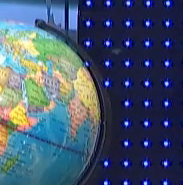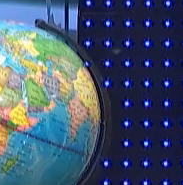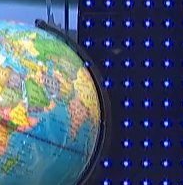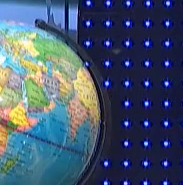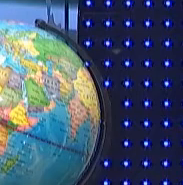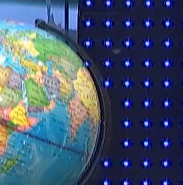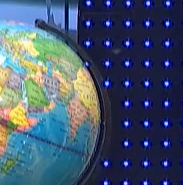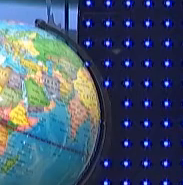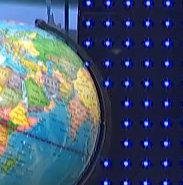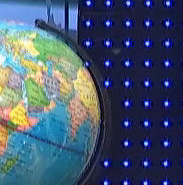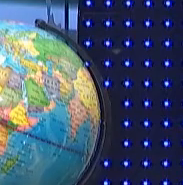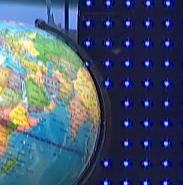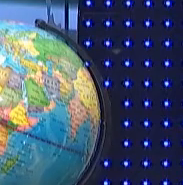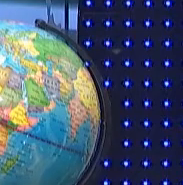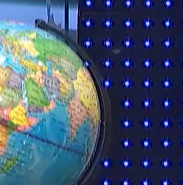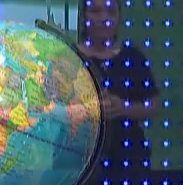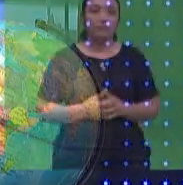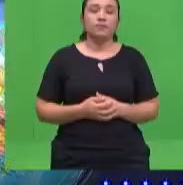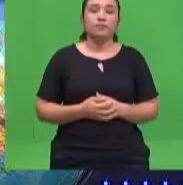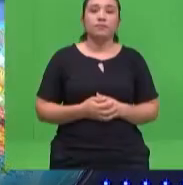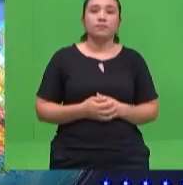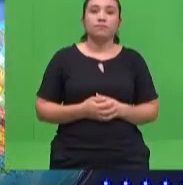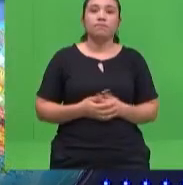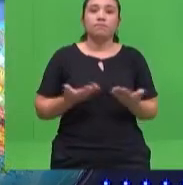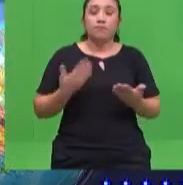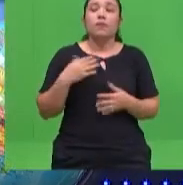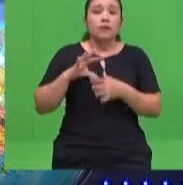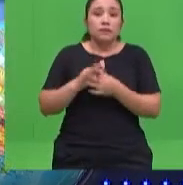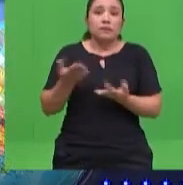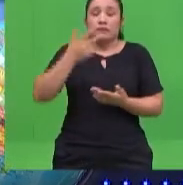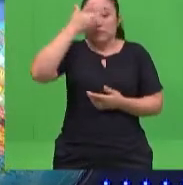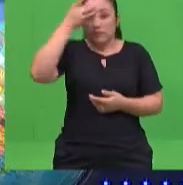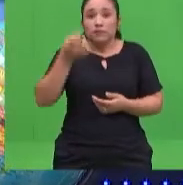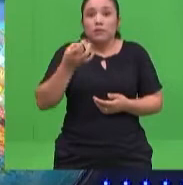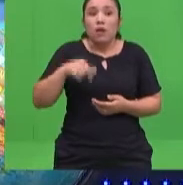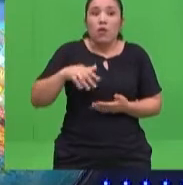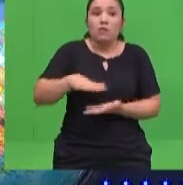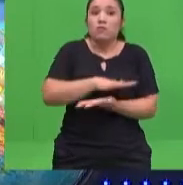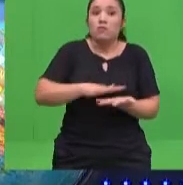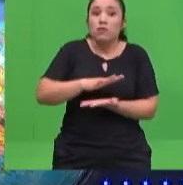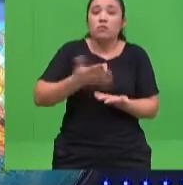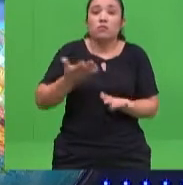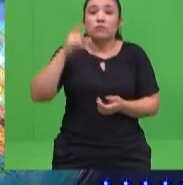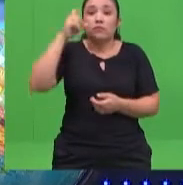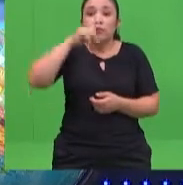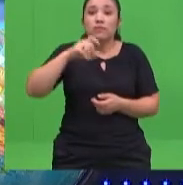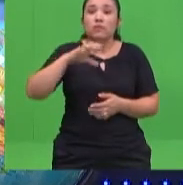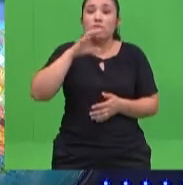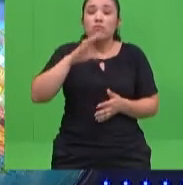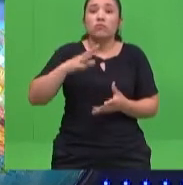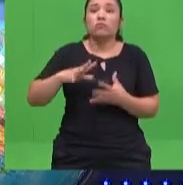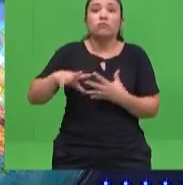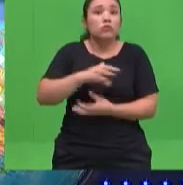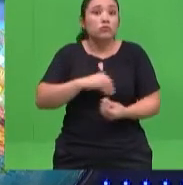y bueno, realmente esta situación que estamos pasando como sociedad global nos